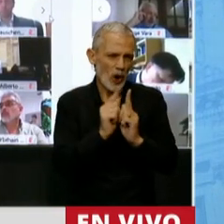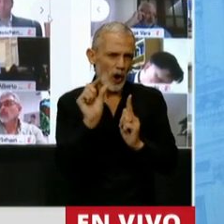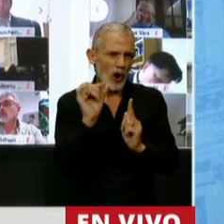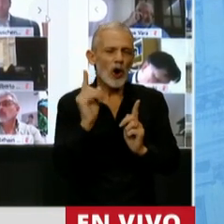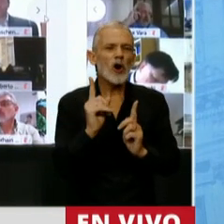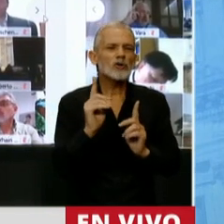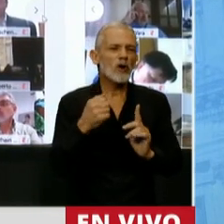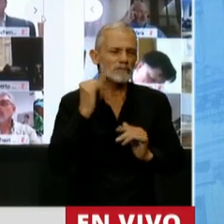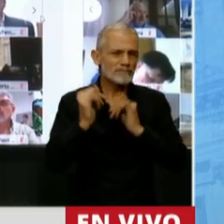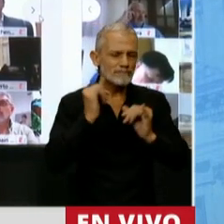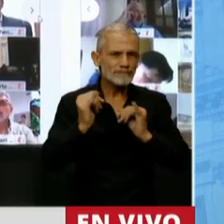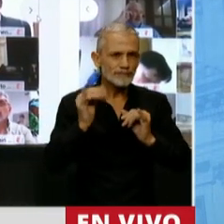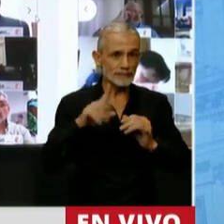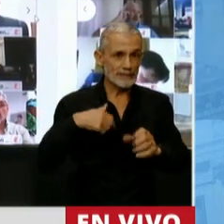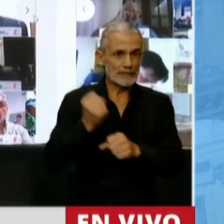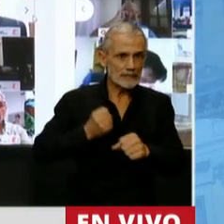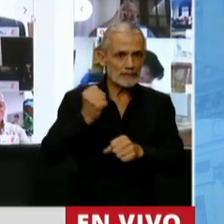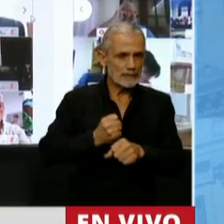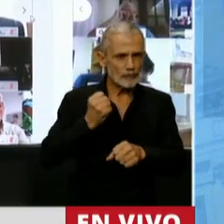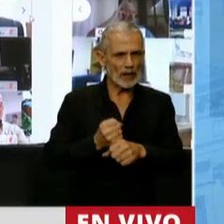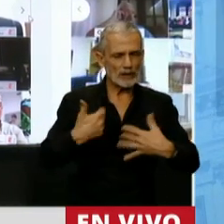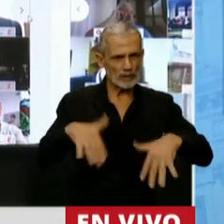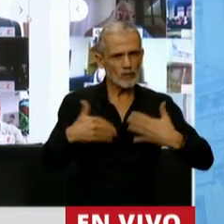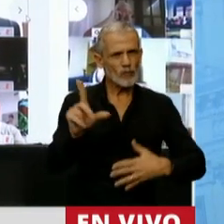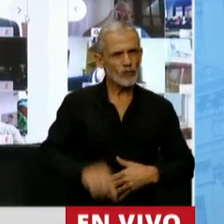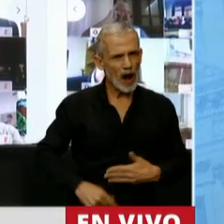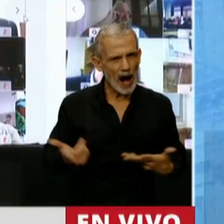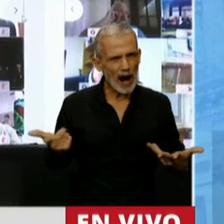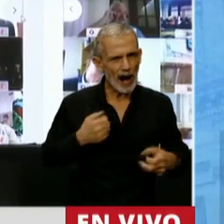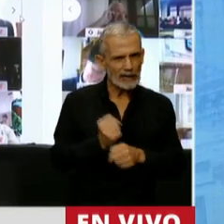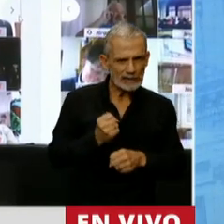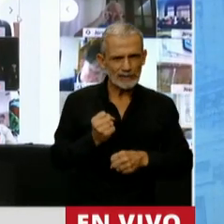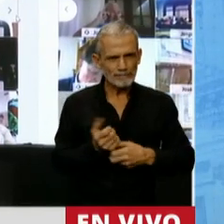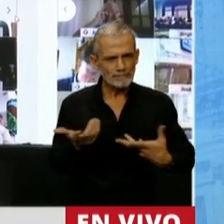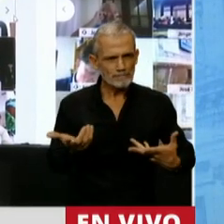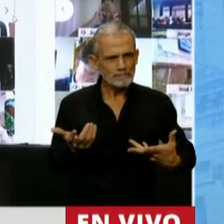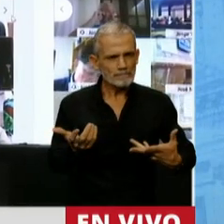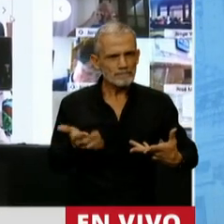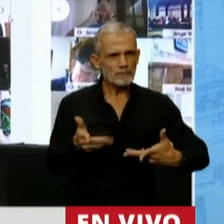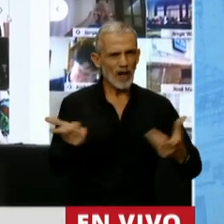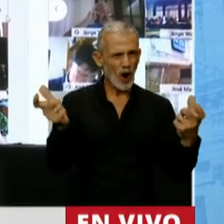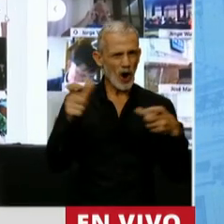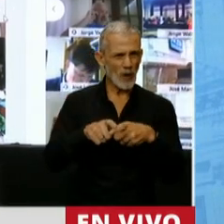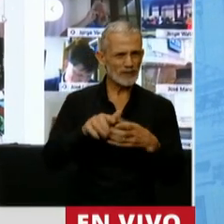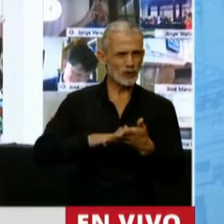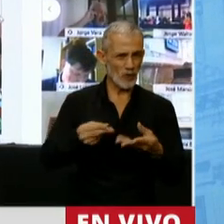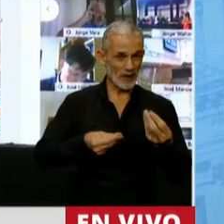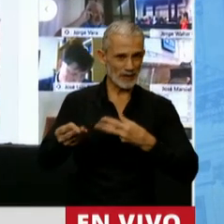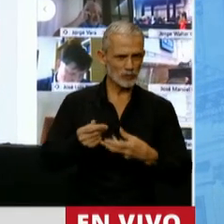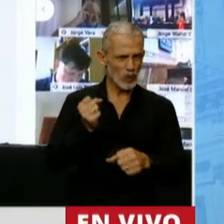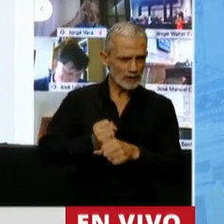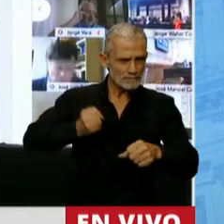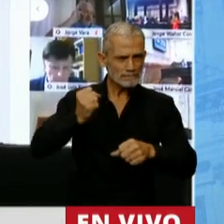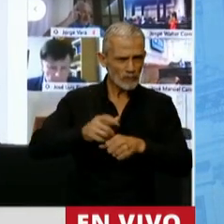que hemos trabajado intensamente en la comisión de presupuesto